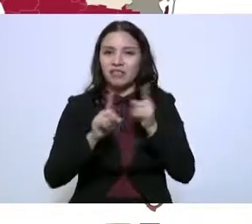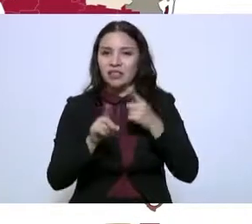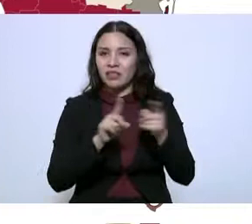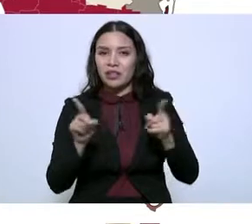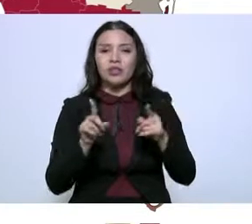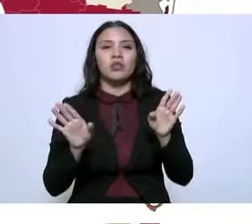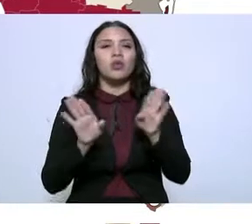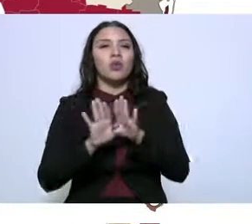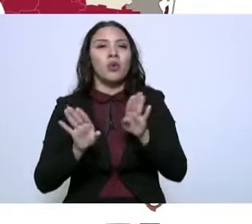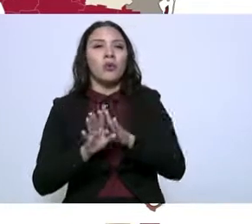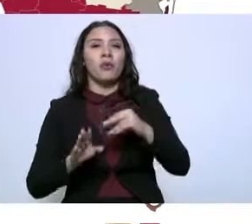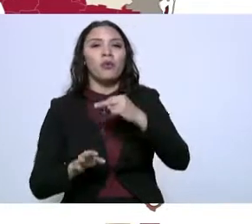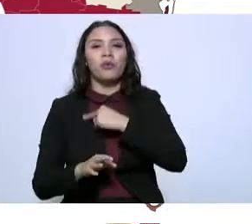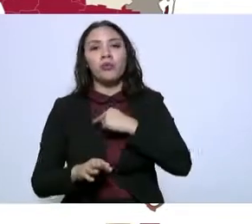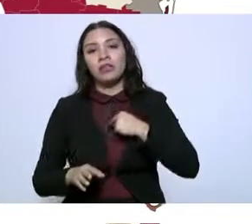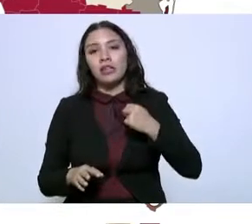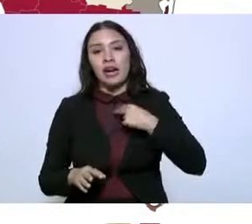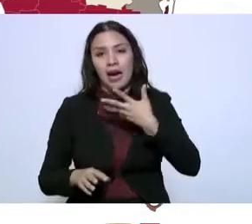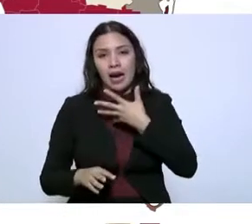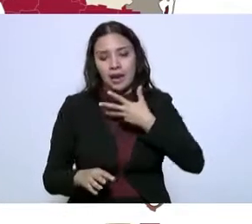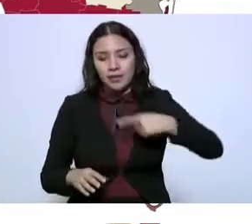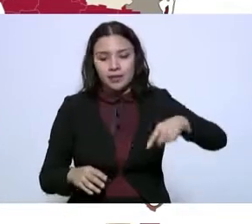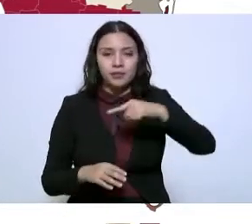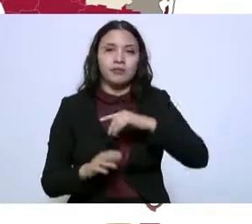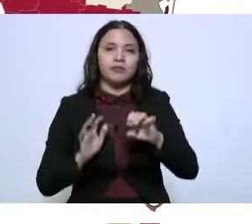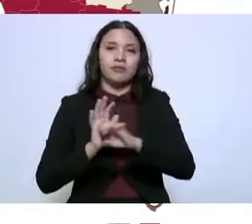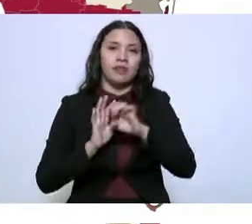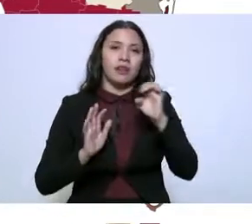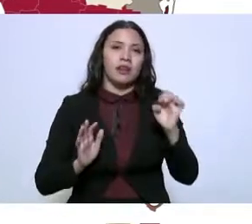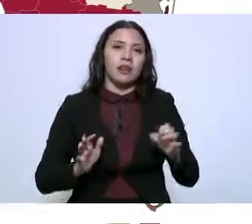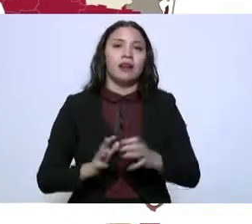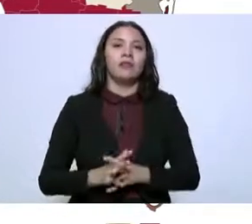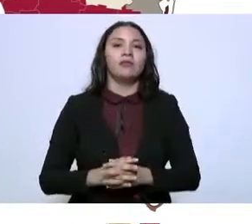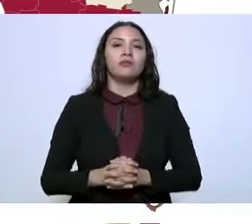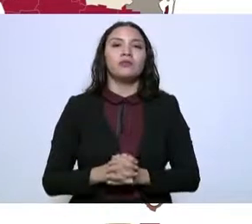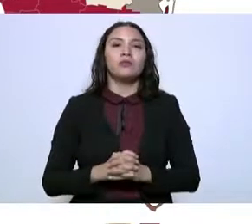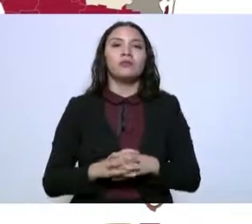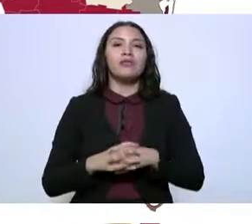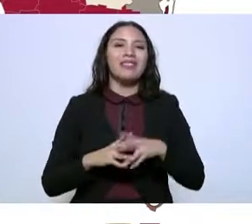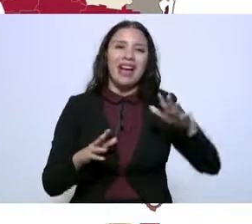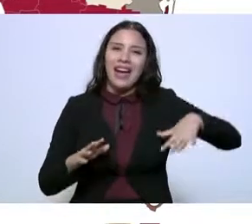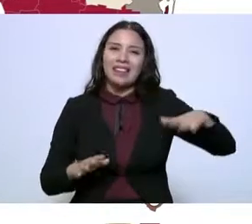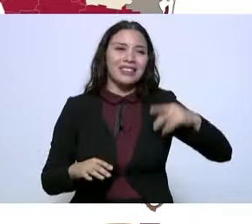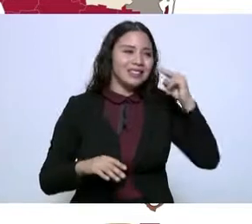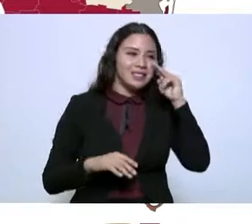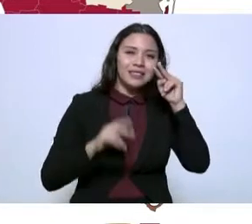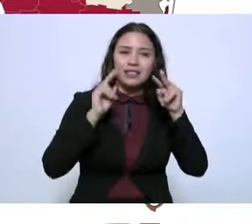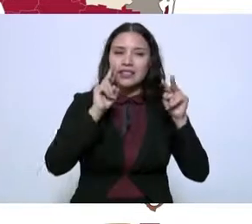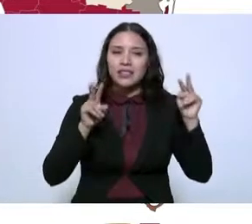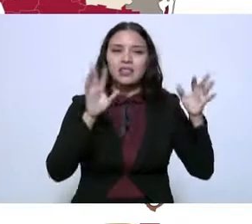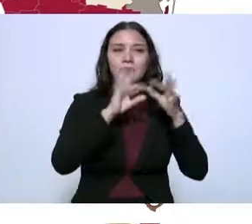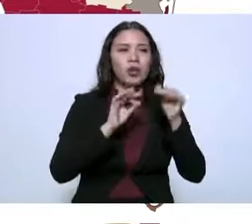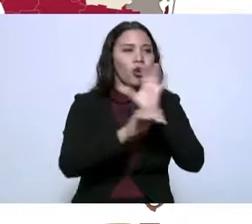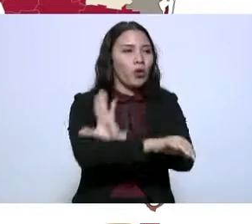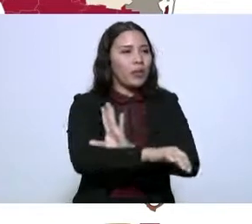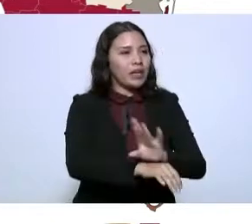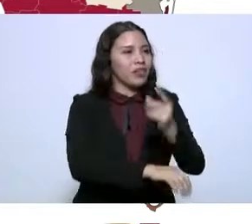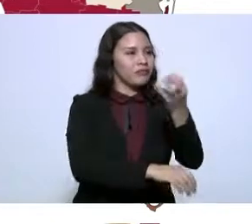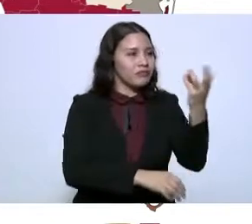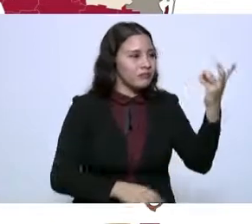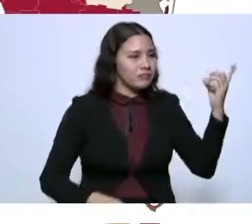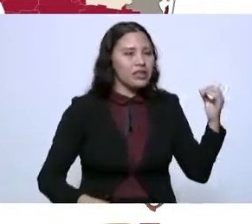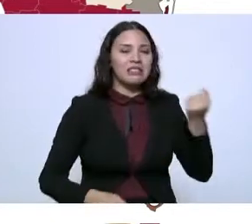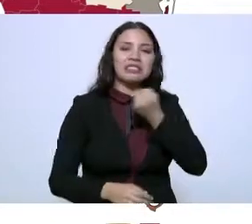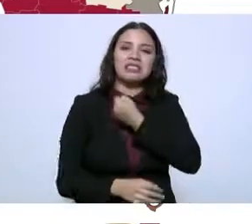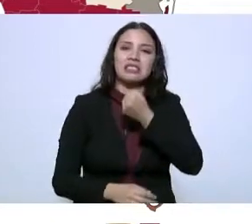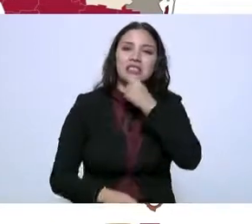secciones que hemos podido ir planteando, ya se comentaron y nos han dado ya soluciones nuestros compañeros en el ámbito